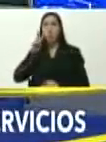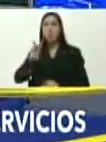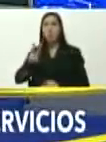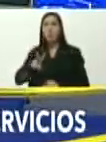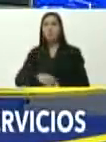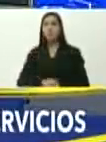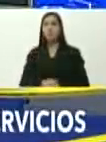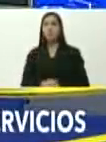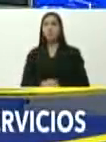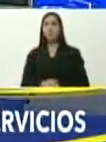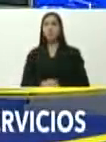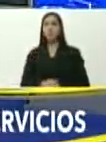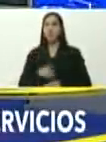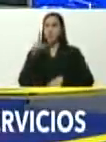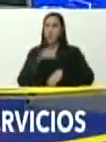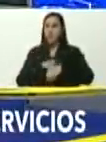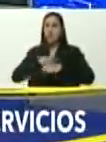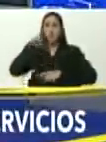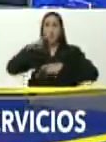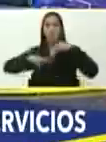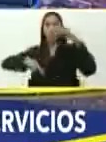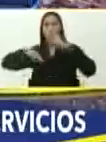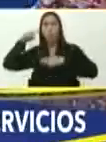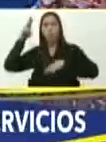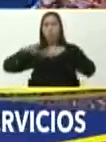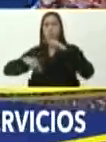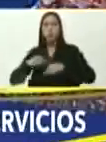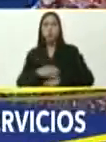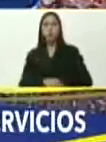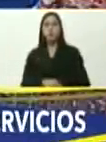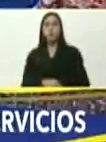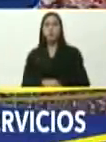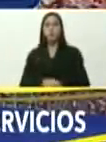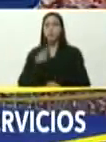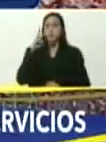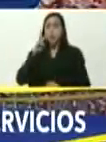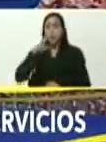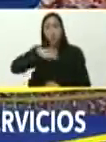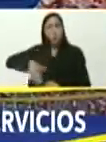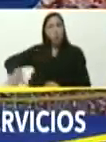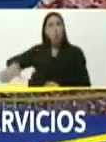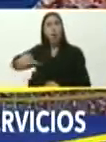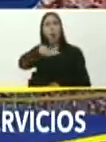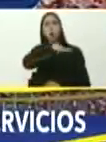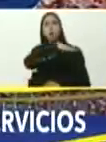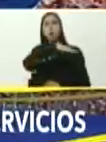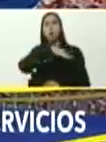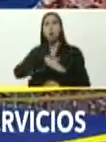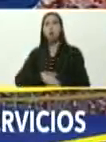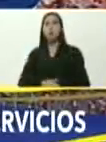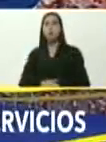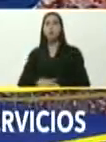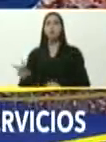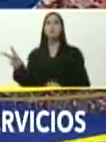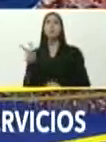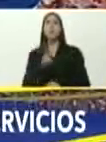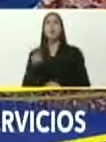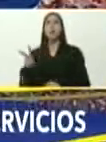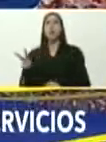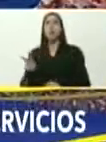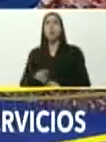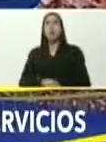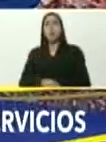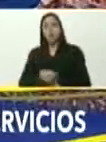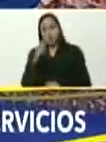esta nueva etapa de construcción, viendo el horizonte de una Venezuela que se